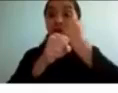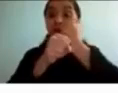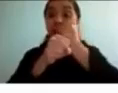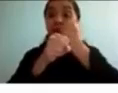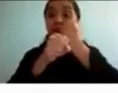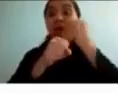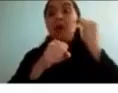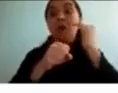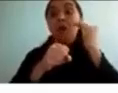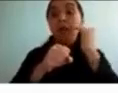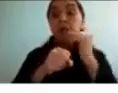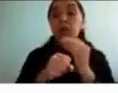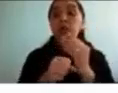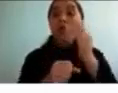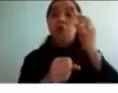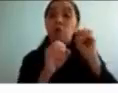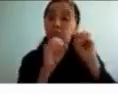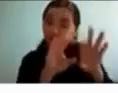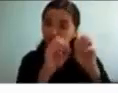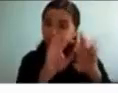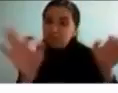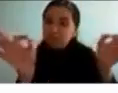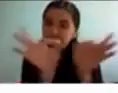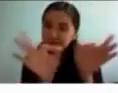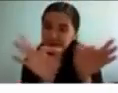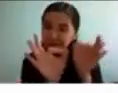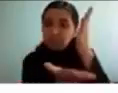corregir su comportamiento